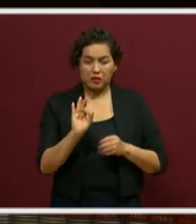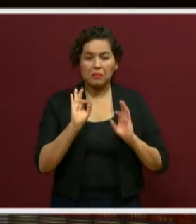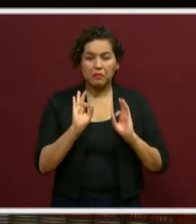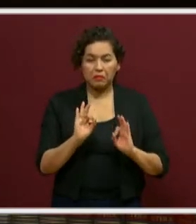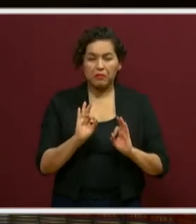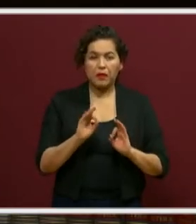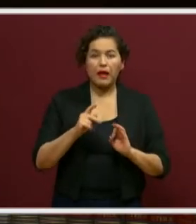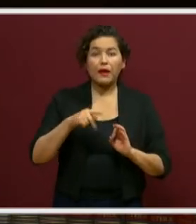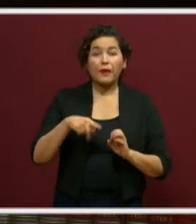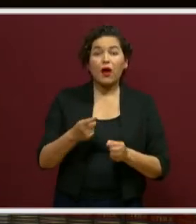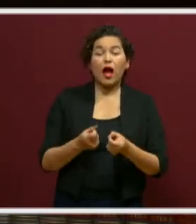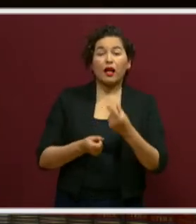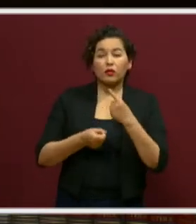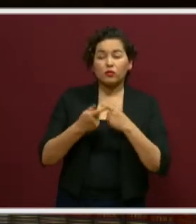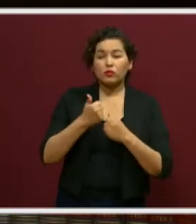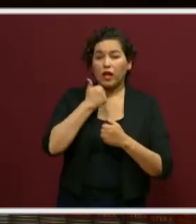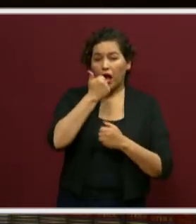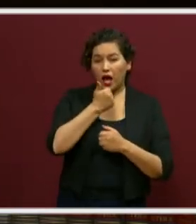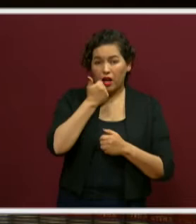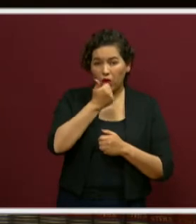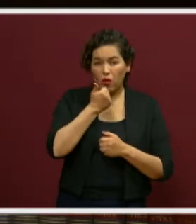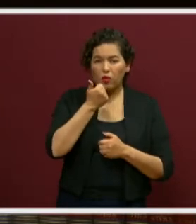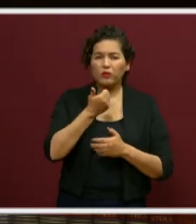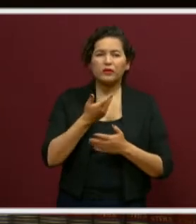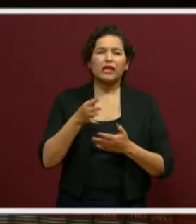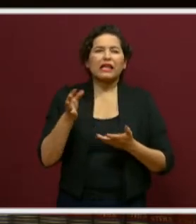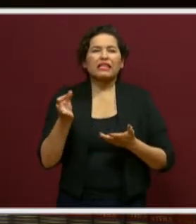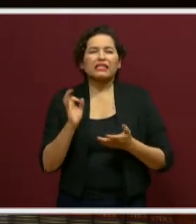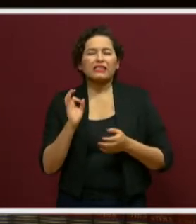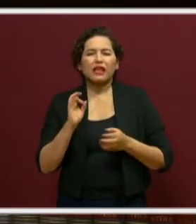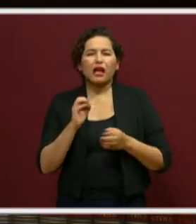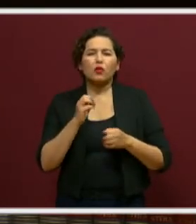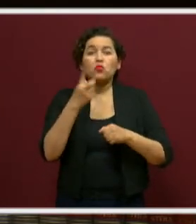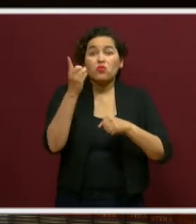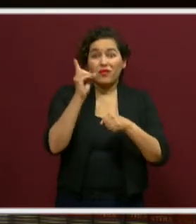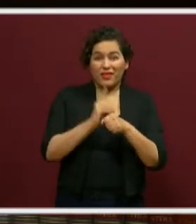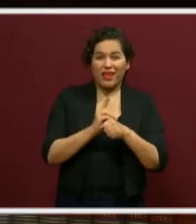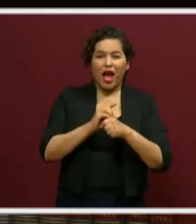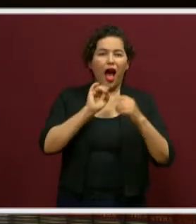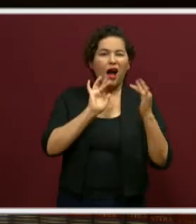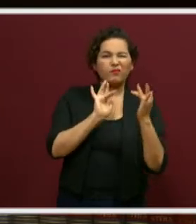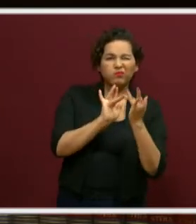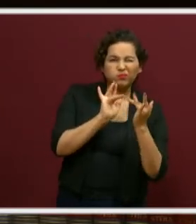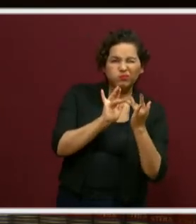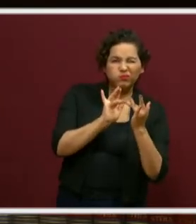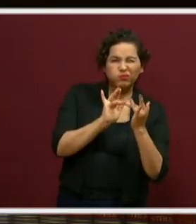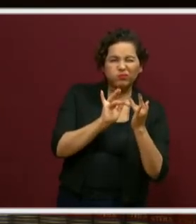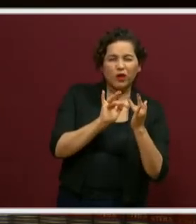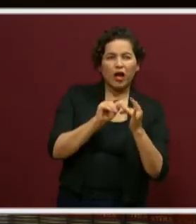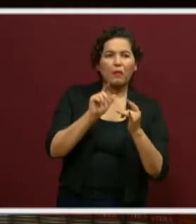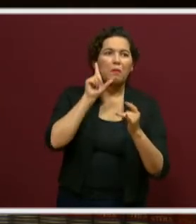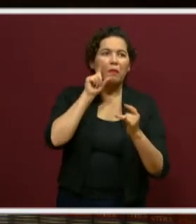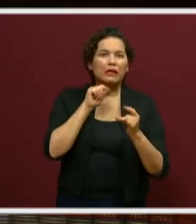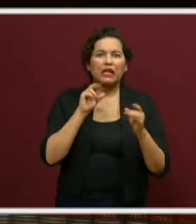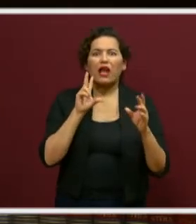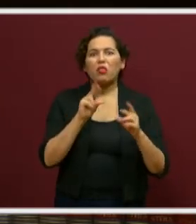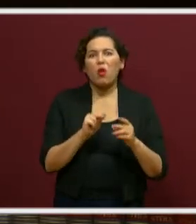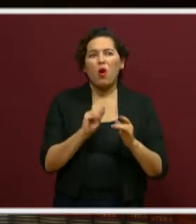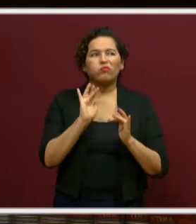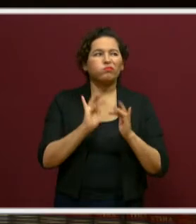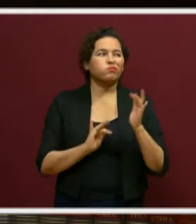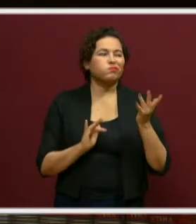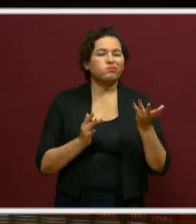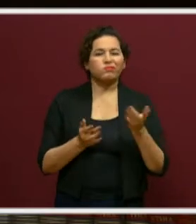de forma intermitente, es decir, aquellos que de pronto se conectaban un día, dos días no, un día sí, se